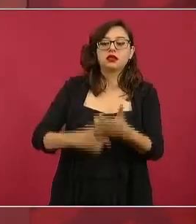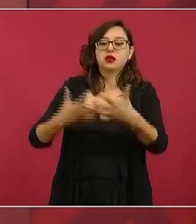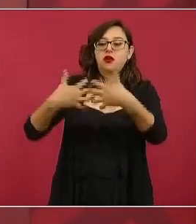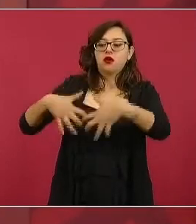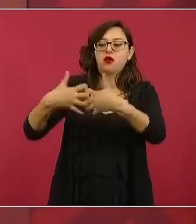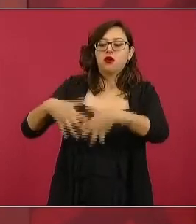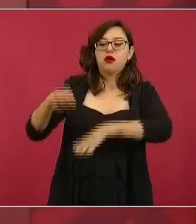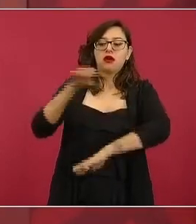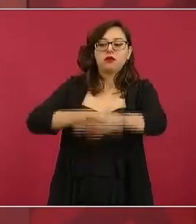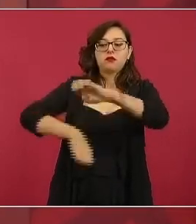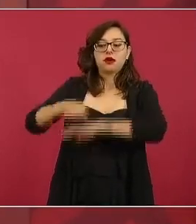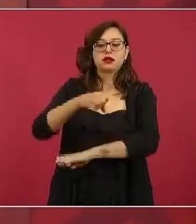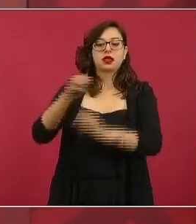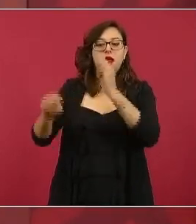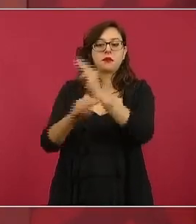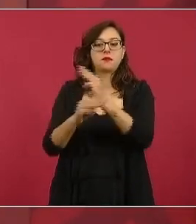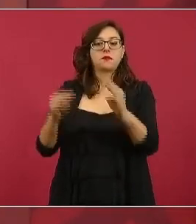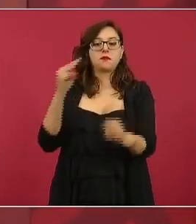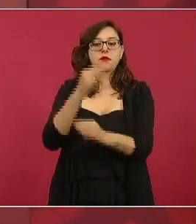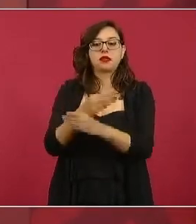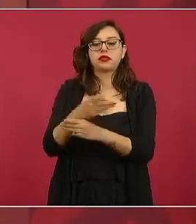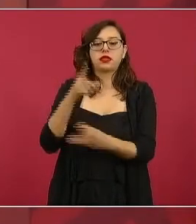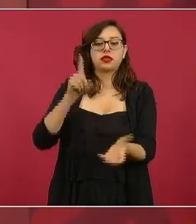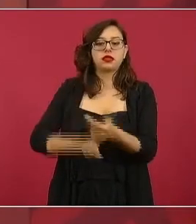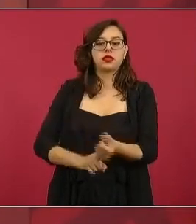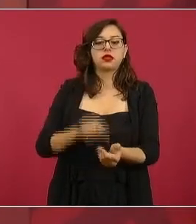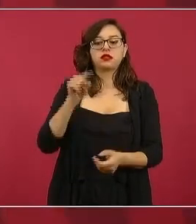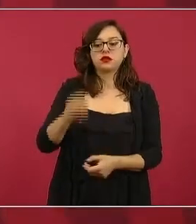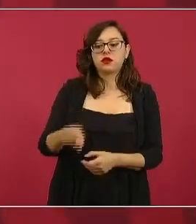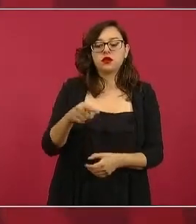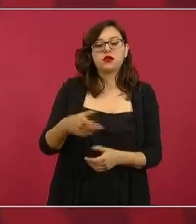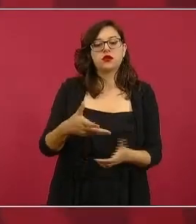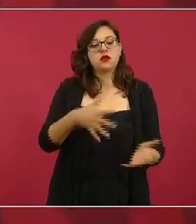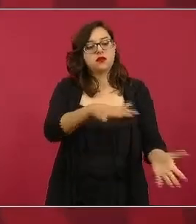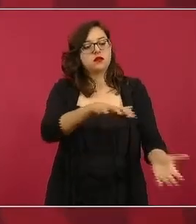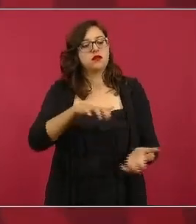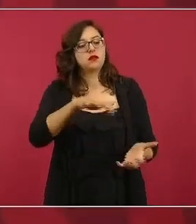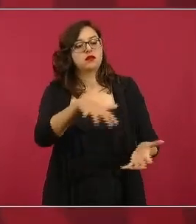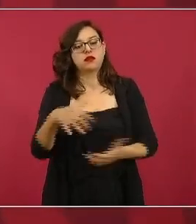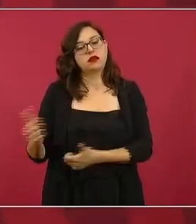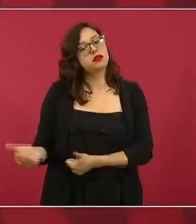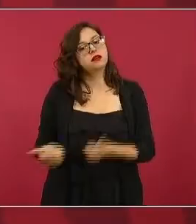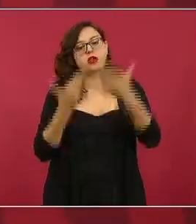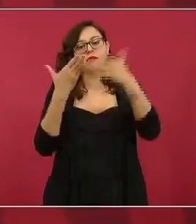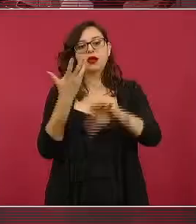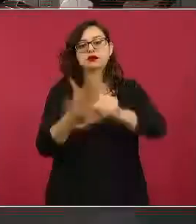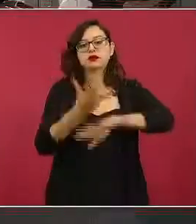el material para construir carreteras en Estados Unidos